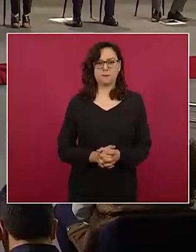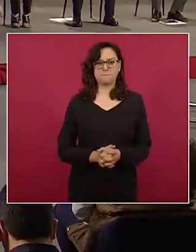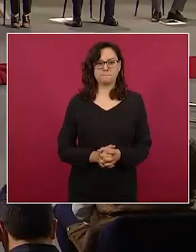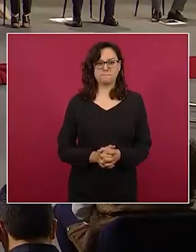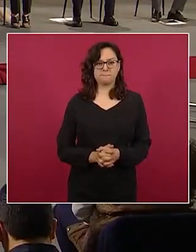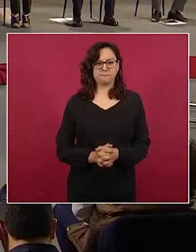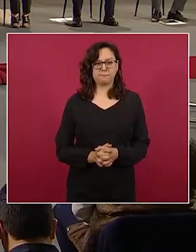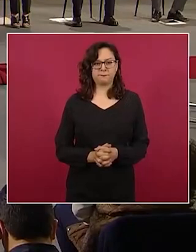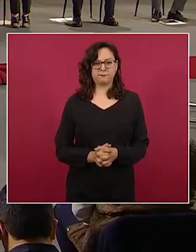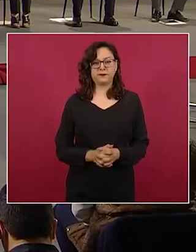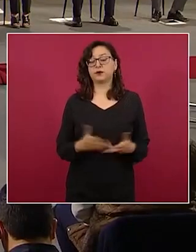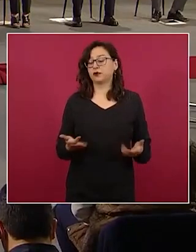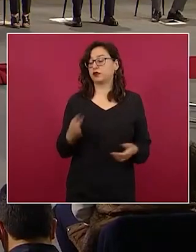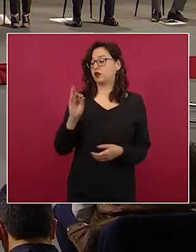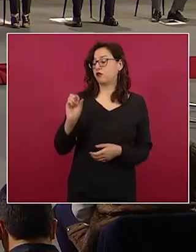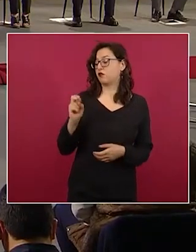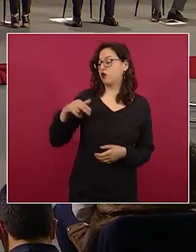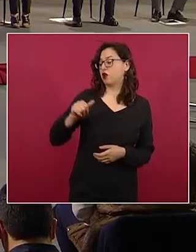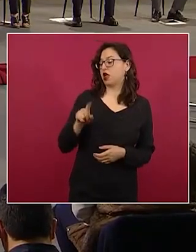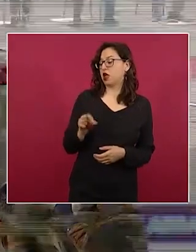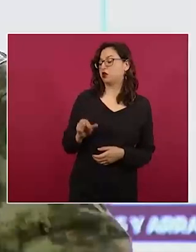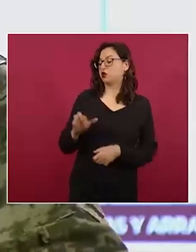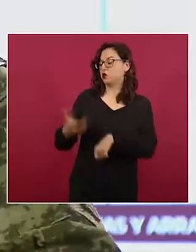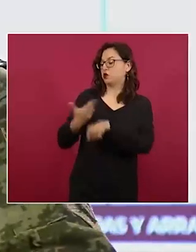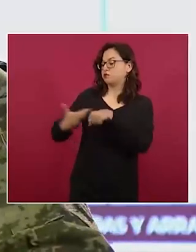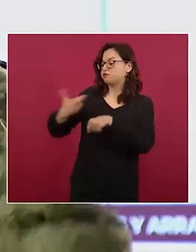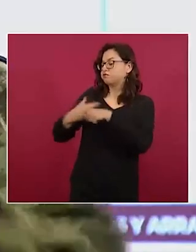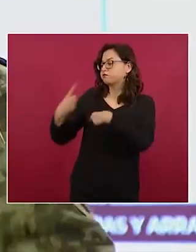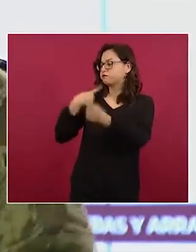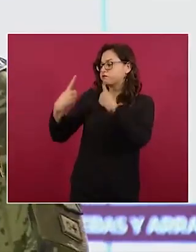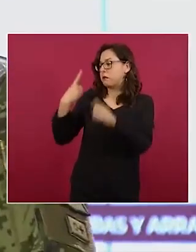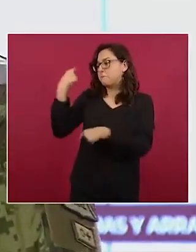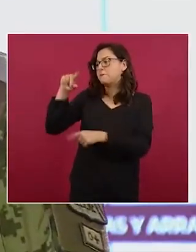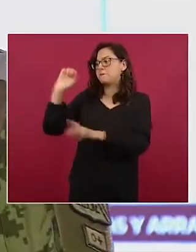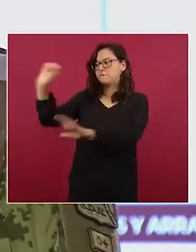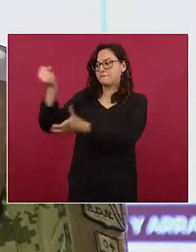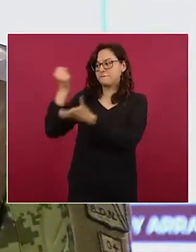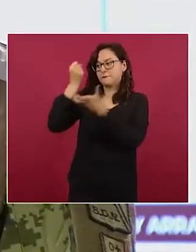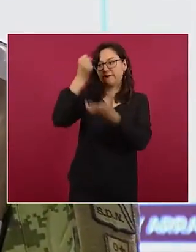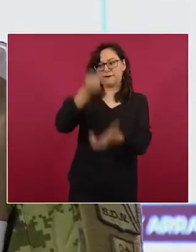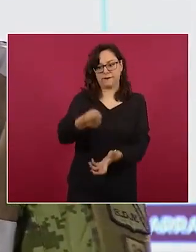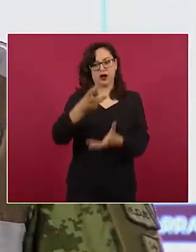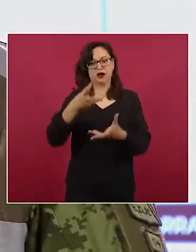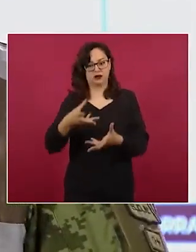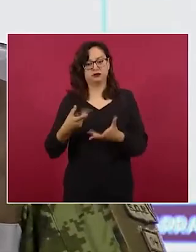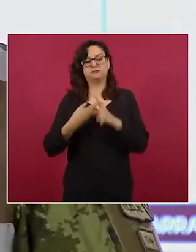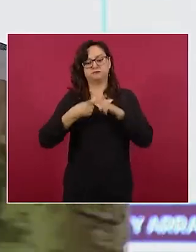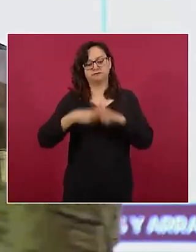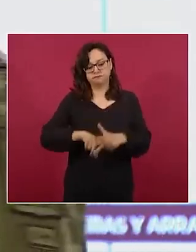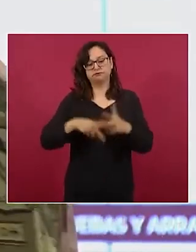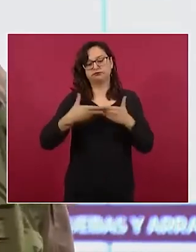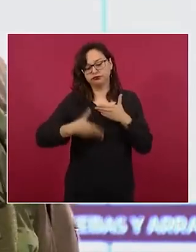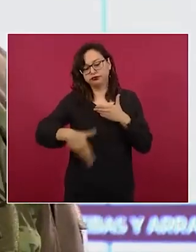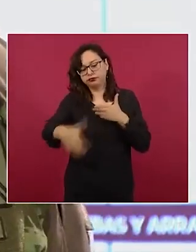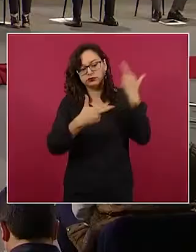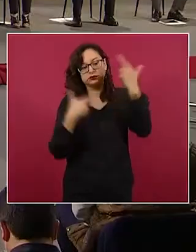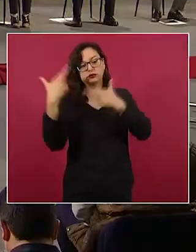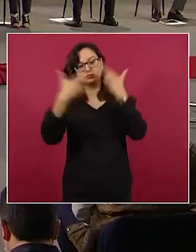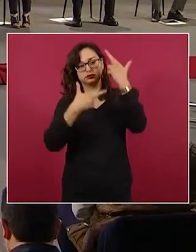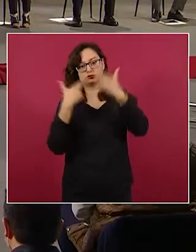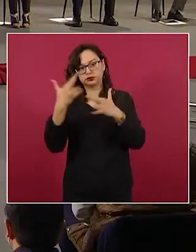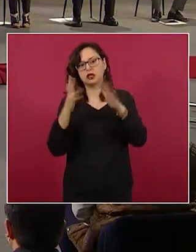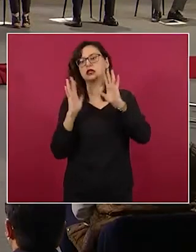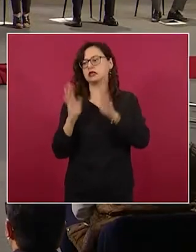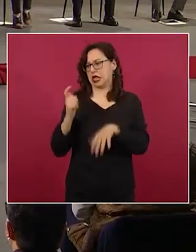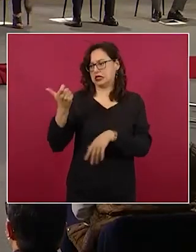recursos para iniciar los trabajos, ya tenemos recursos para los estudios, faltan los recursos para los trabajos de construcción. Ahora, por lo que